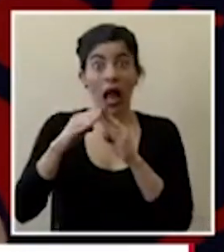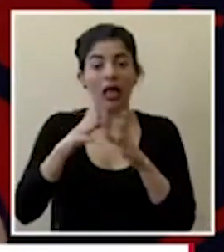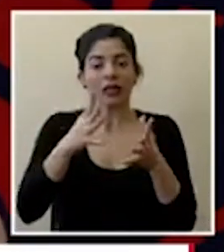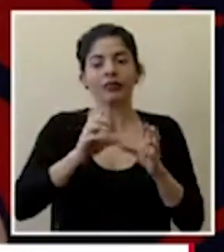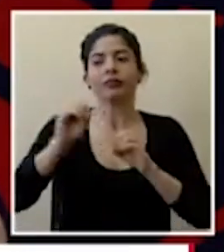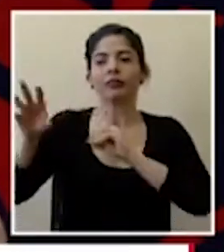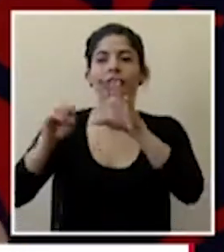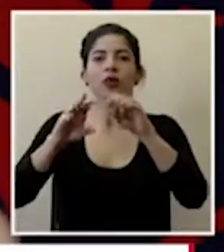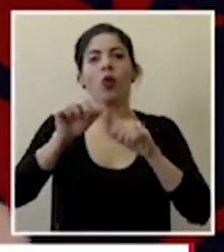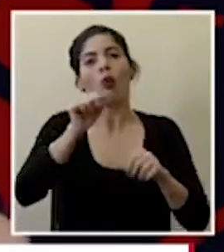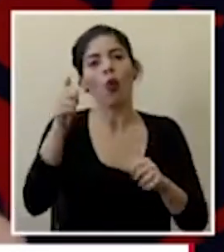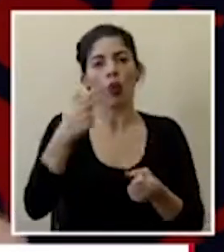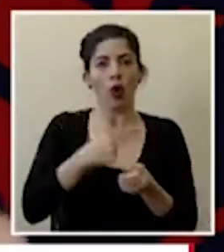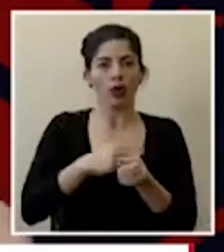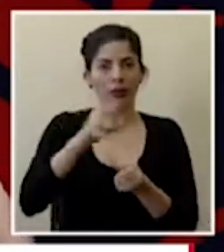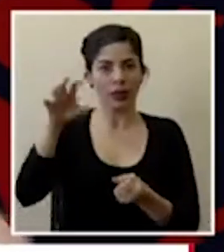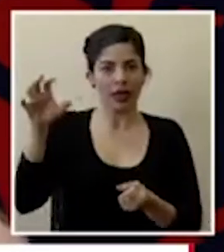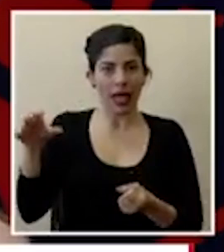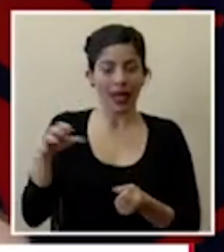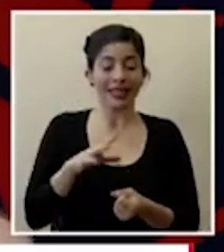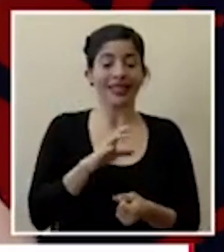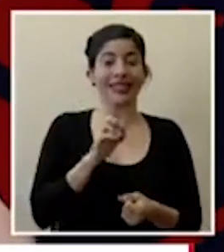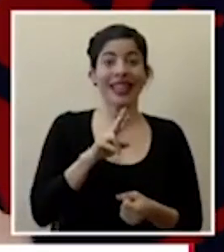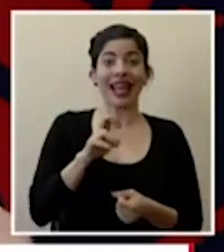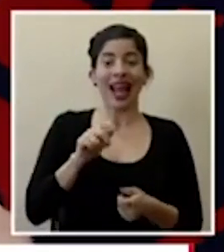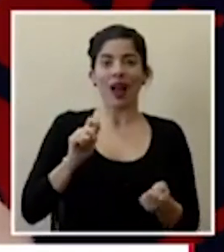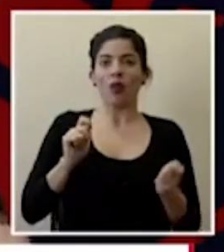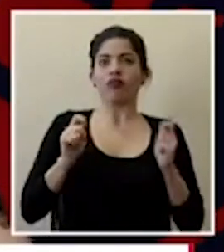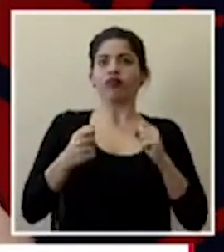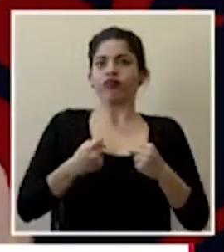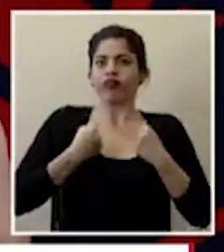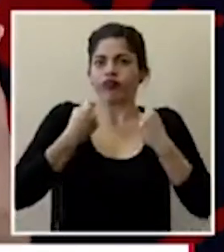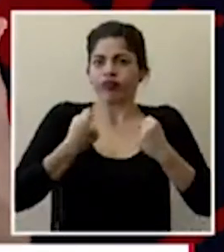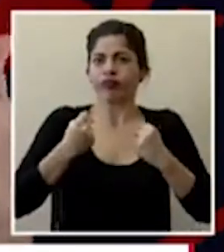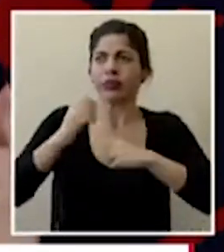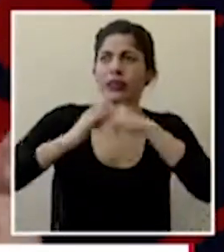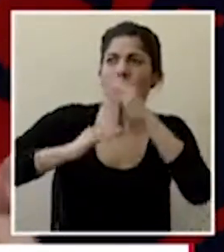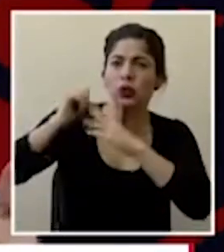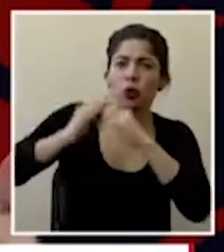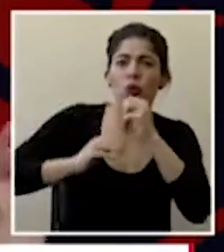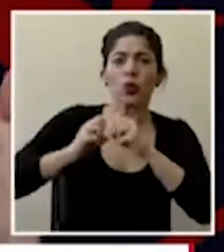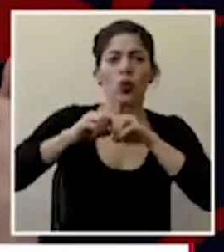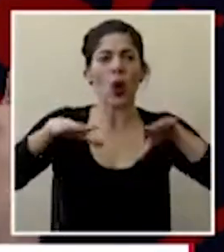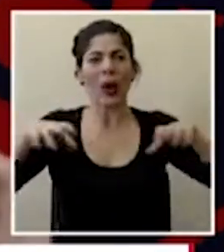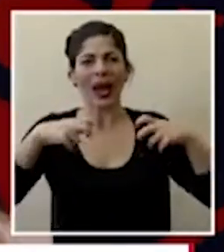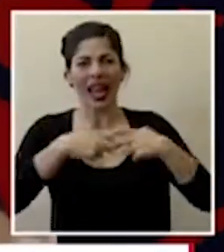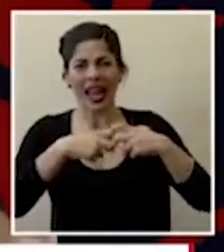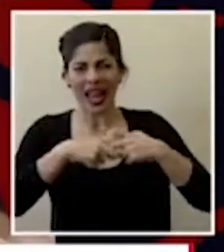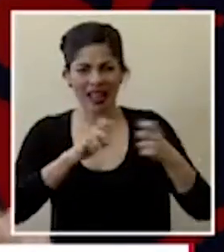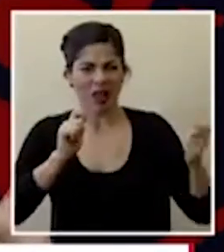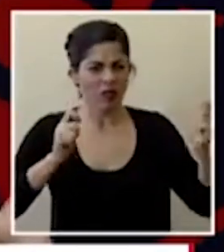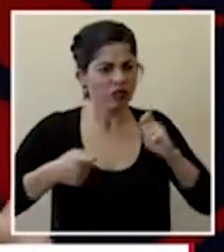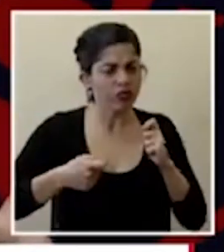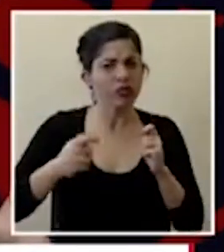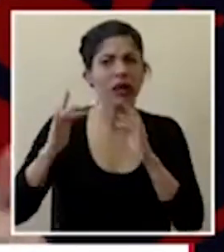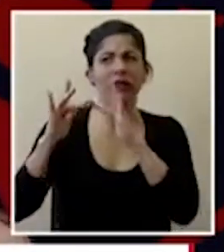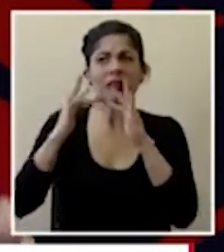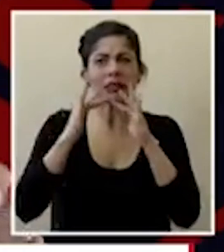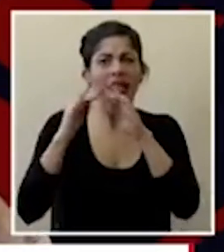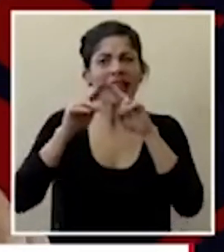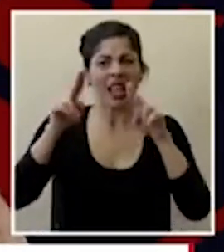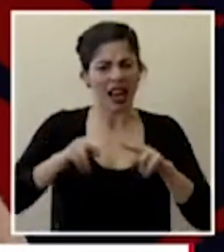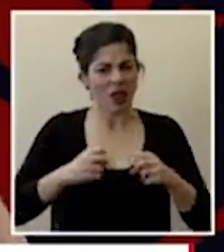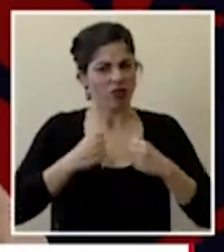servicios de la red el cenare se reforzó en cuanto a infraestructura en cuanto a la red eléctrica entrar en cuanto a conectividad